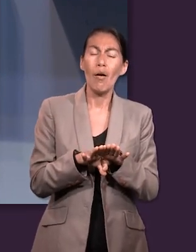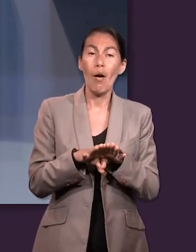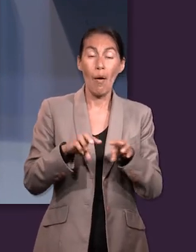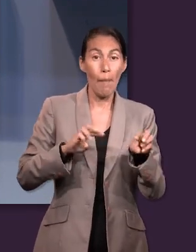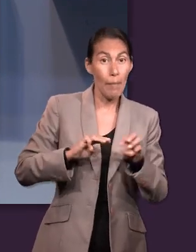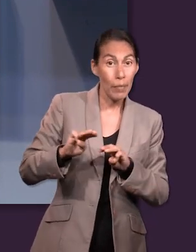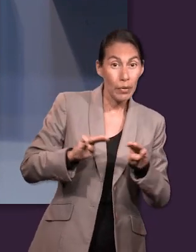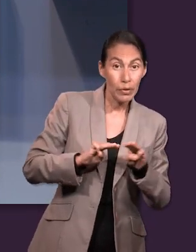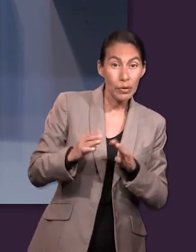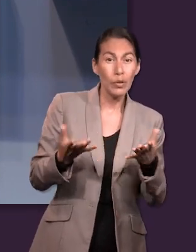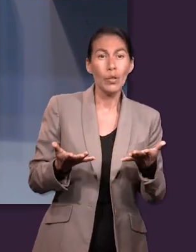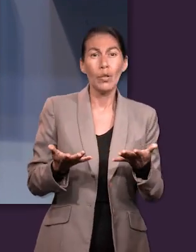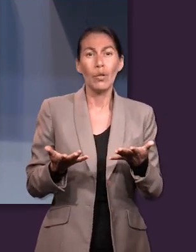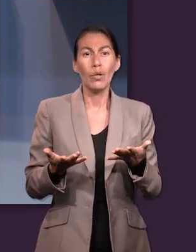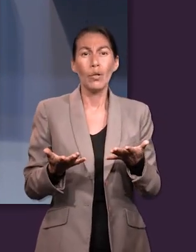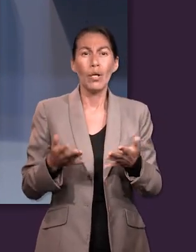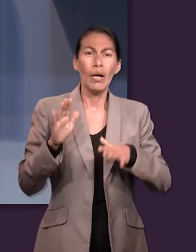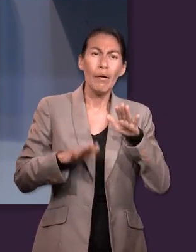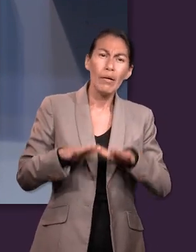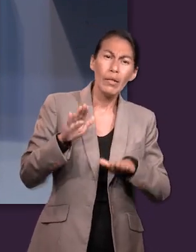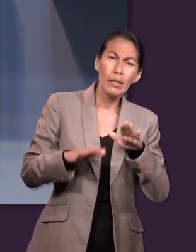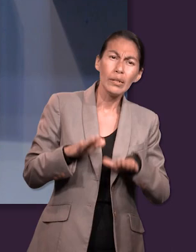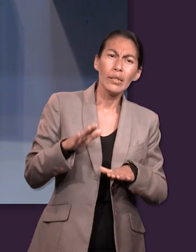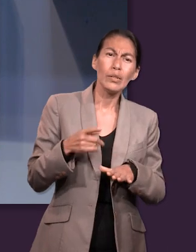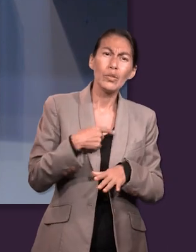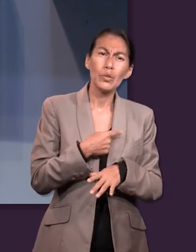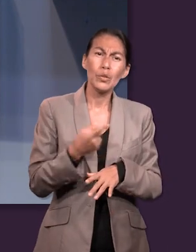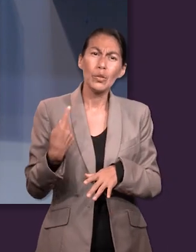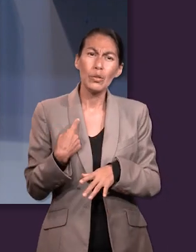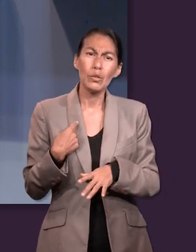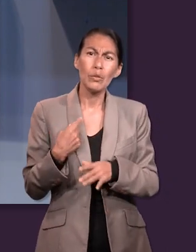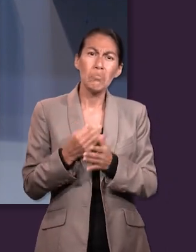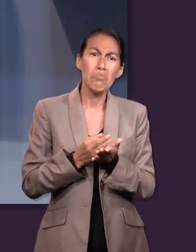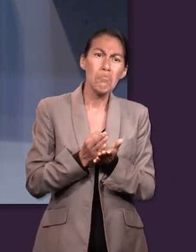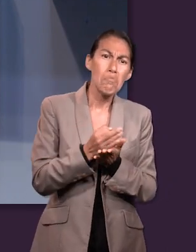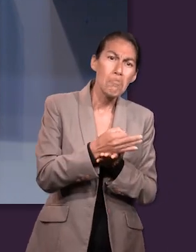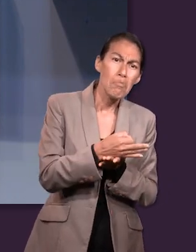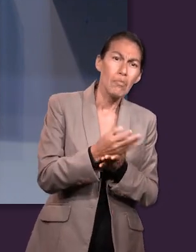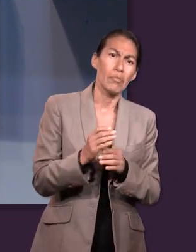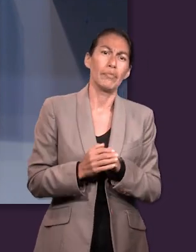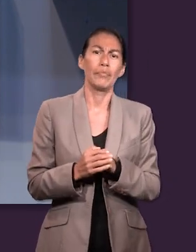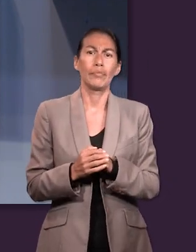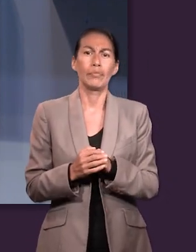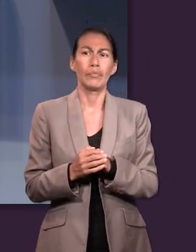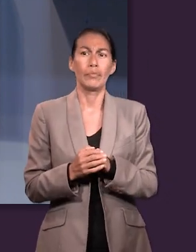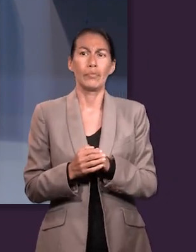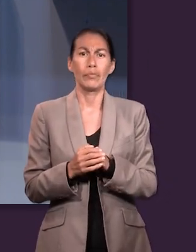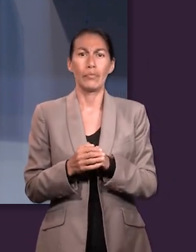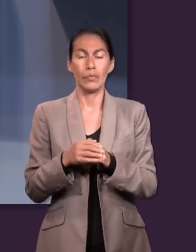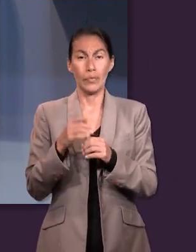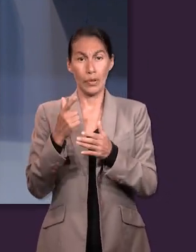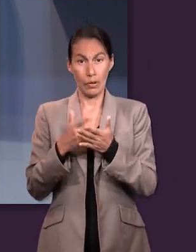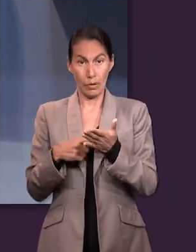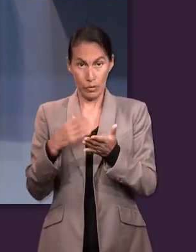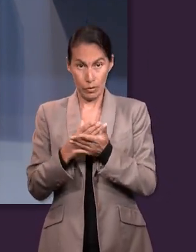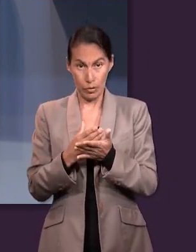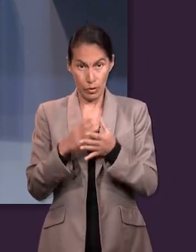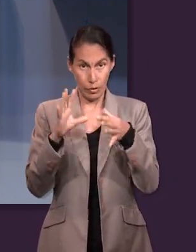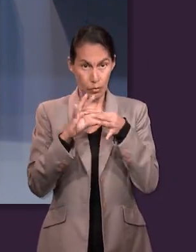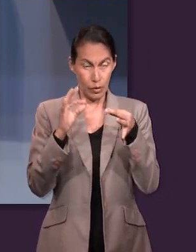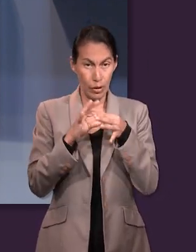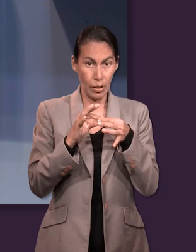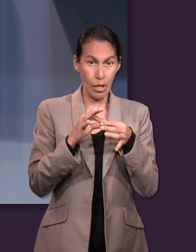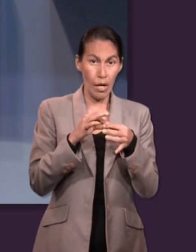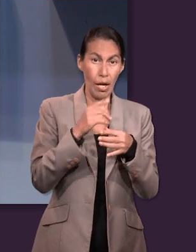su misión, cómo a veces nosotros nos desviamos un poquito del camino. Pero como menciona la lección, la semilla de trigo